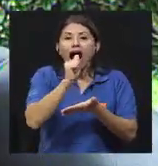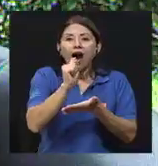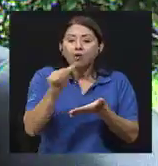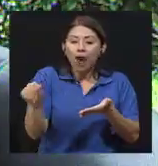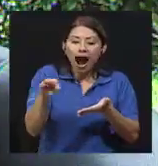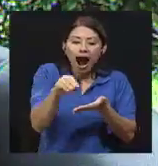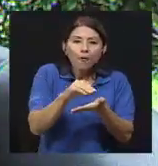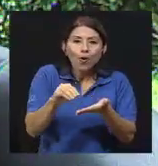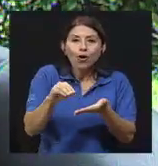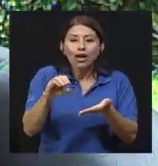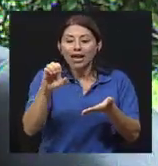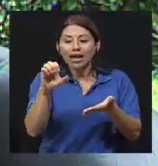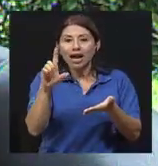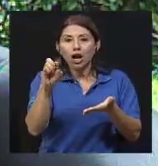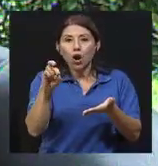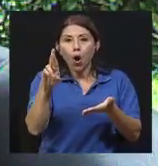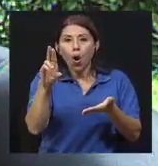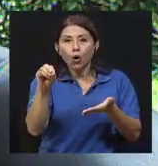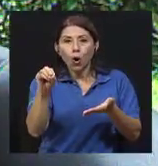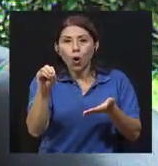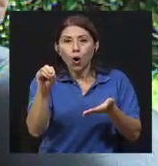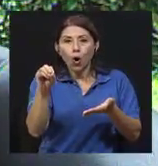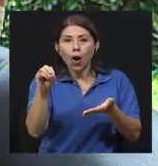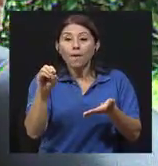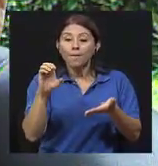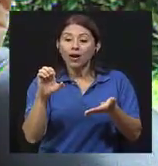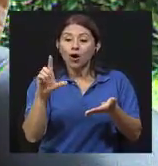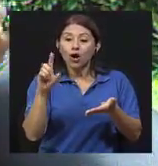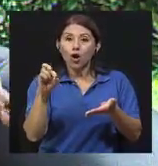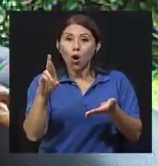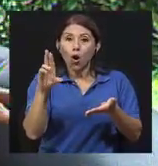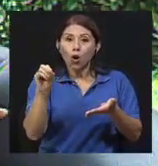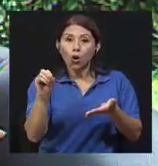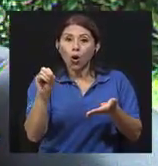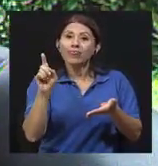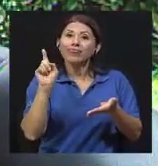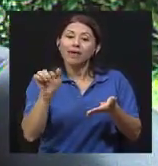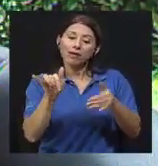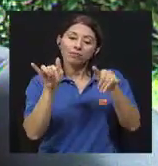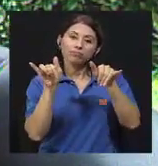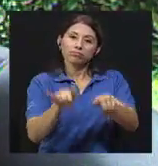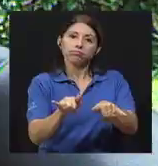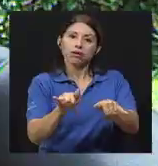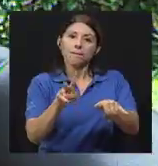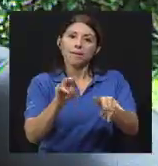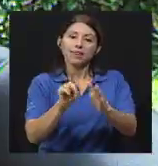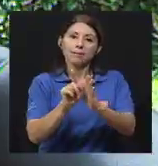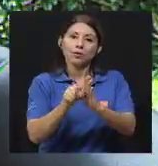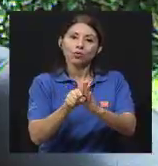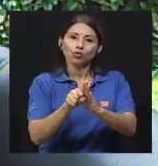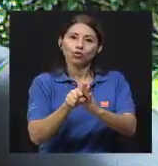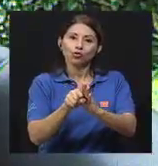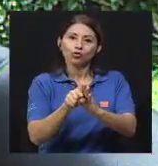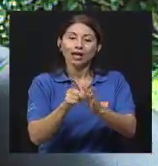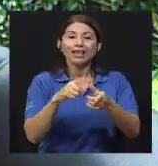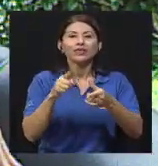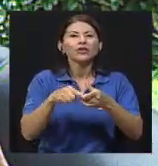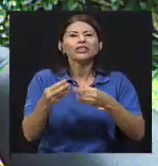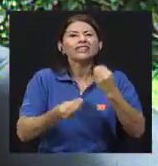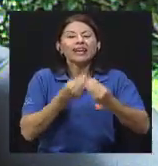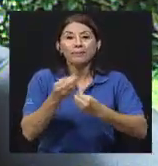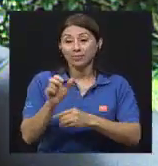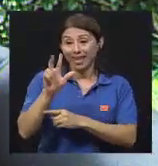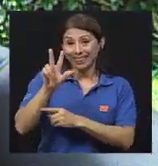y agregar cloro, pero el cloro tiene que estar en contacto con el cuchillo o con la tabla 20 minutos. A eso le llamamos tiempo de contacto.